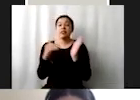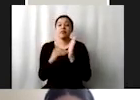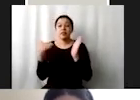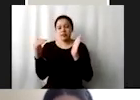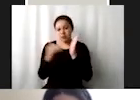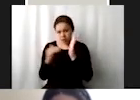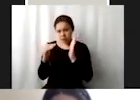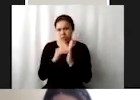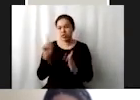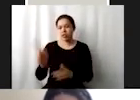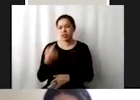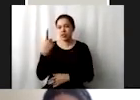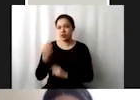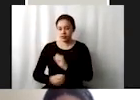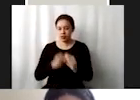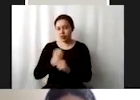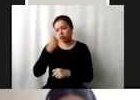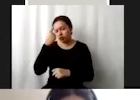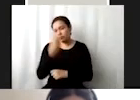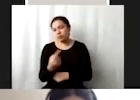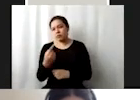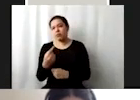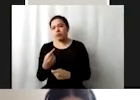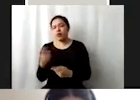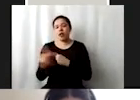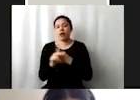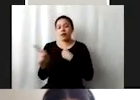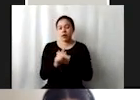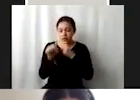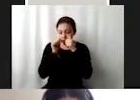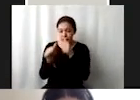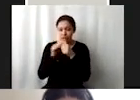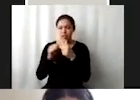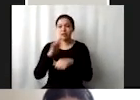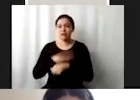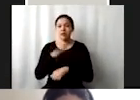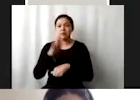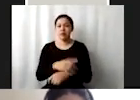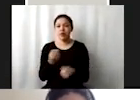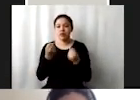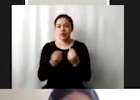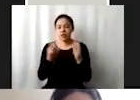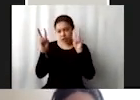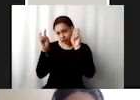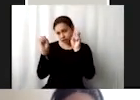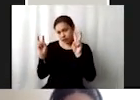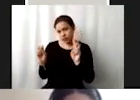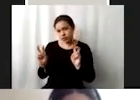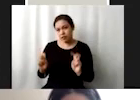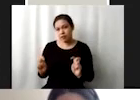para atender necesidades sobre todo de aquellos países que están viviendo más fuerte los temas de